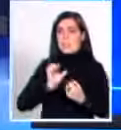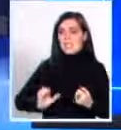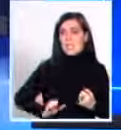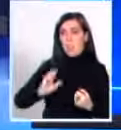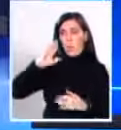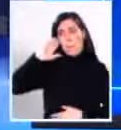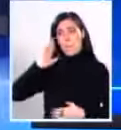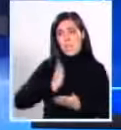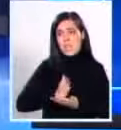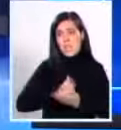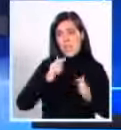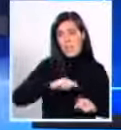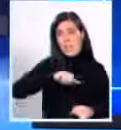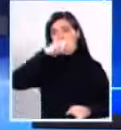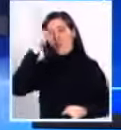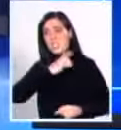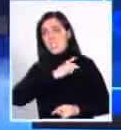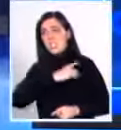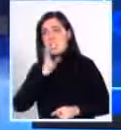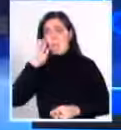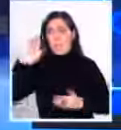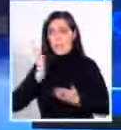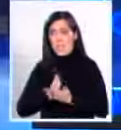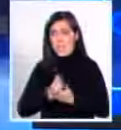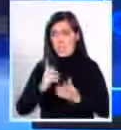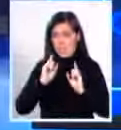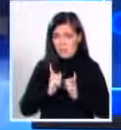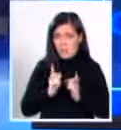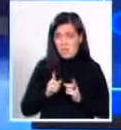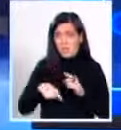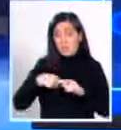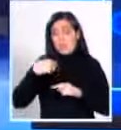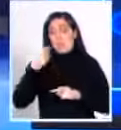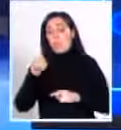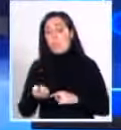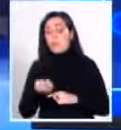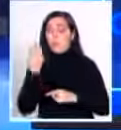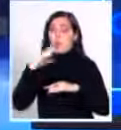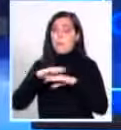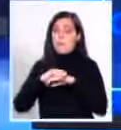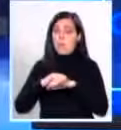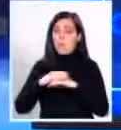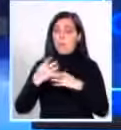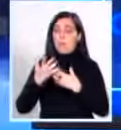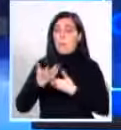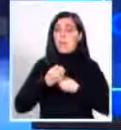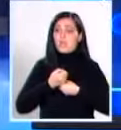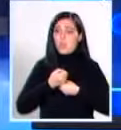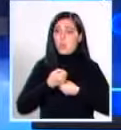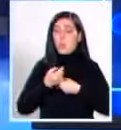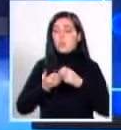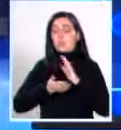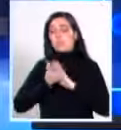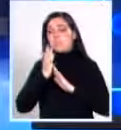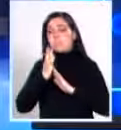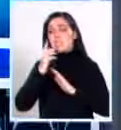golpe de Estado allá. Es cierto. Entonces, finalmente tuve una buena suerte increíble. Y un viejo amigo me ayudó y fue a estudiar al sur de Argentina.